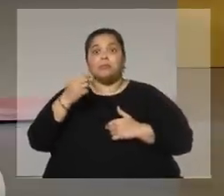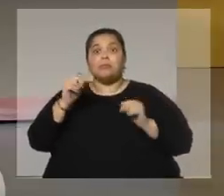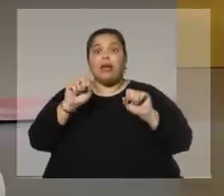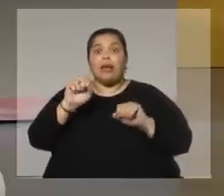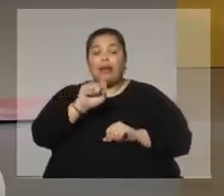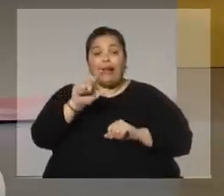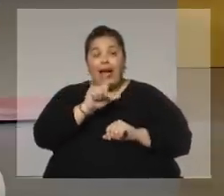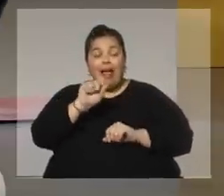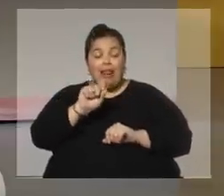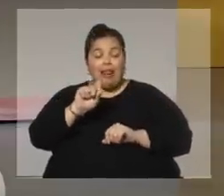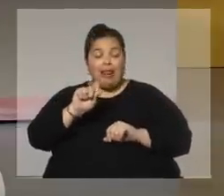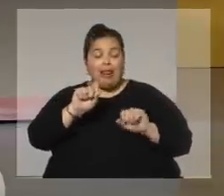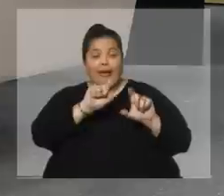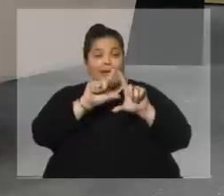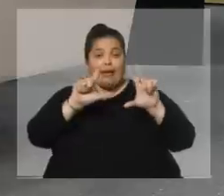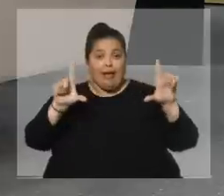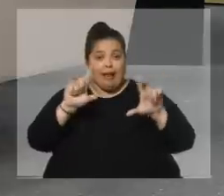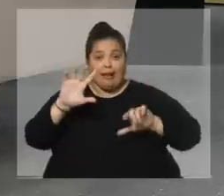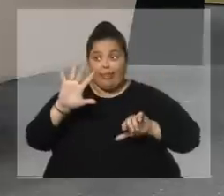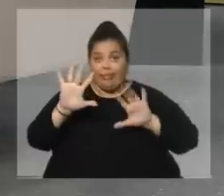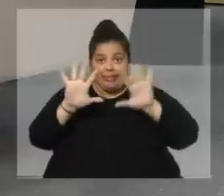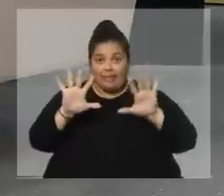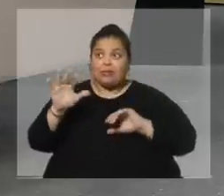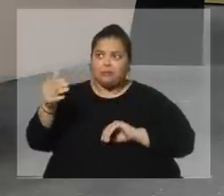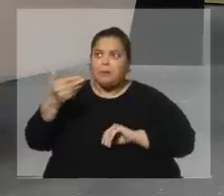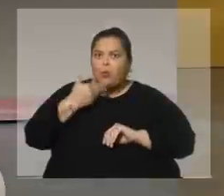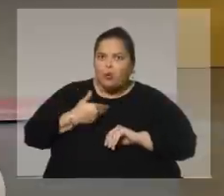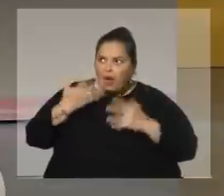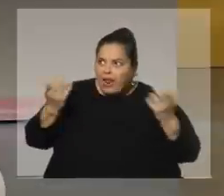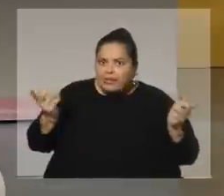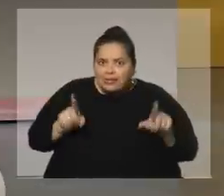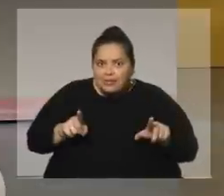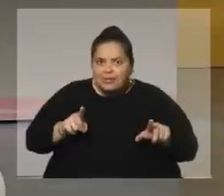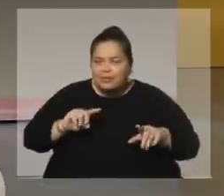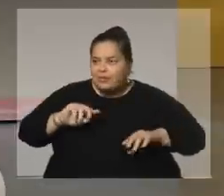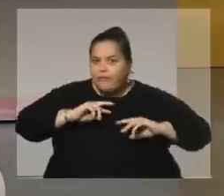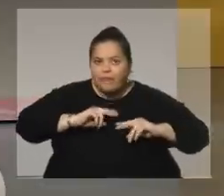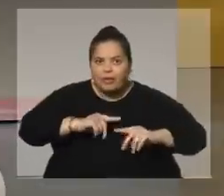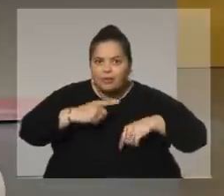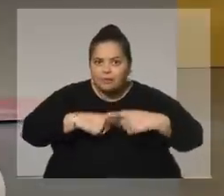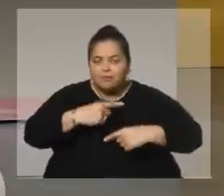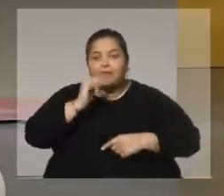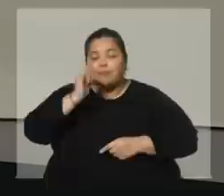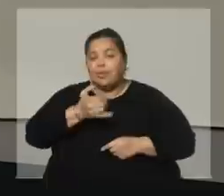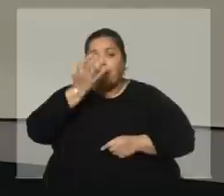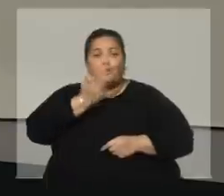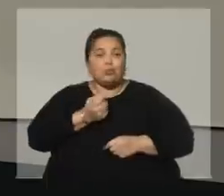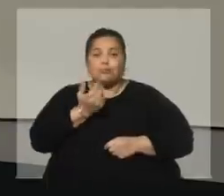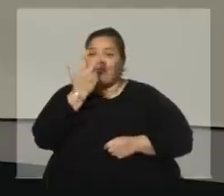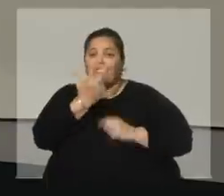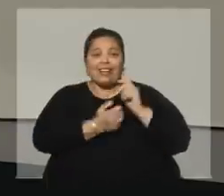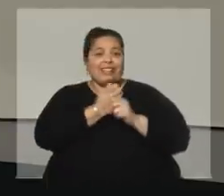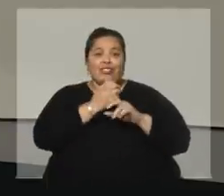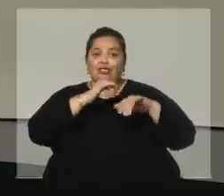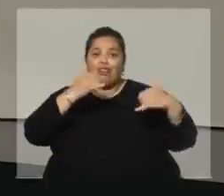¿qué te parece ser tertuliano de este...? Y yo empecé y me gustó y aquí estoy hace tres años. Me parece muy bien.